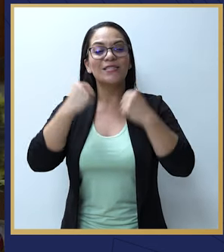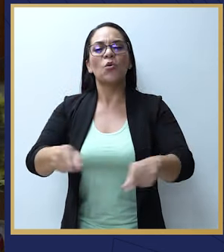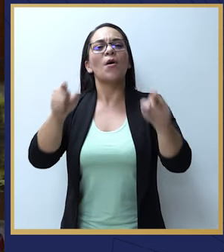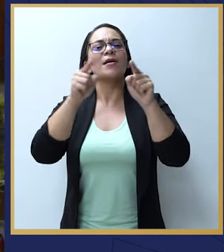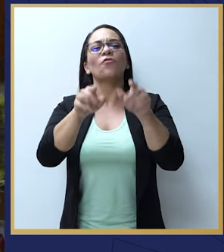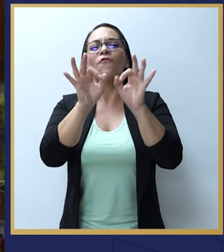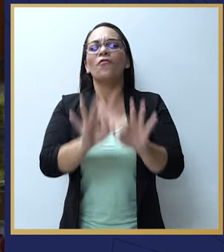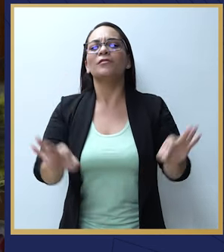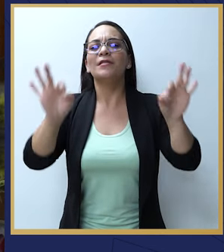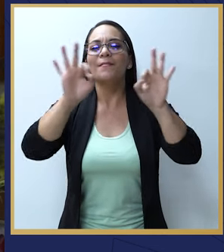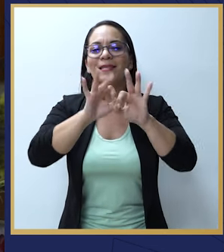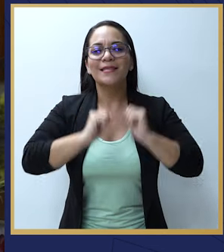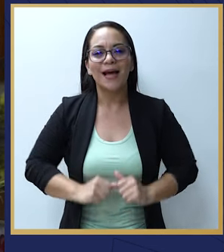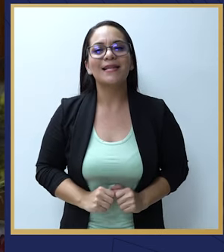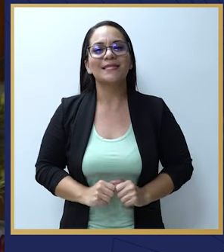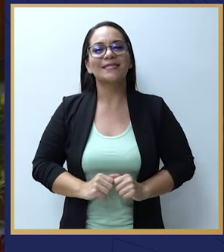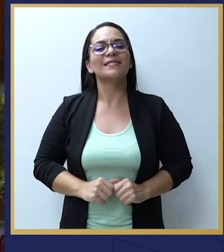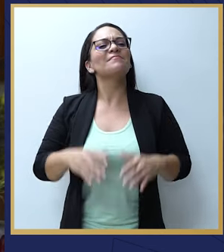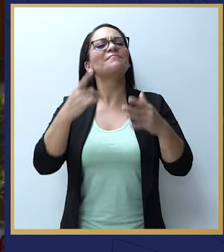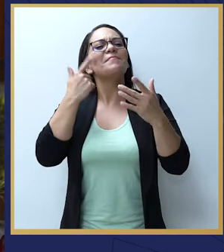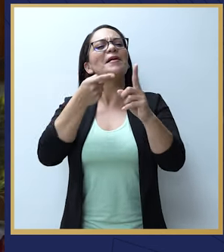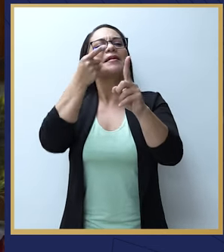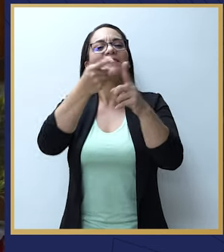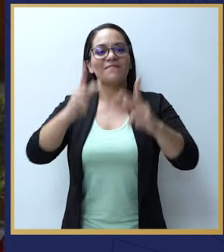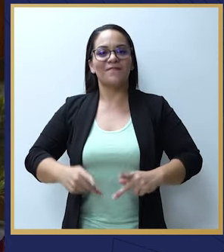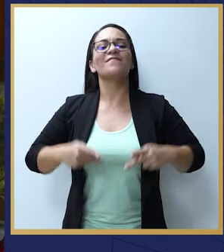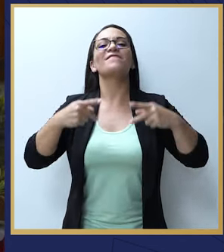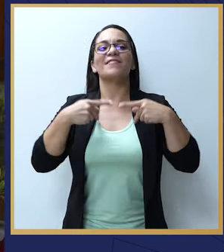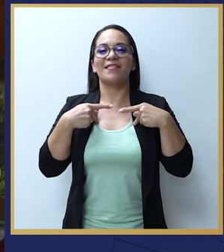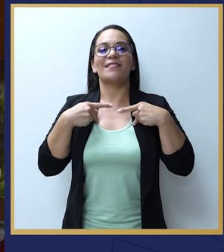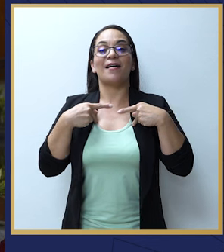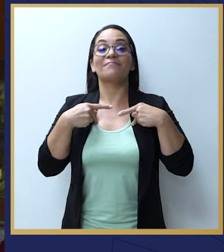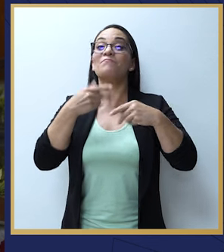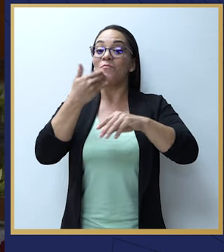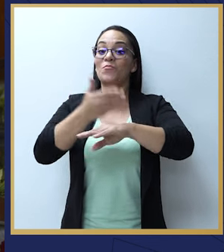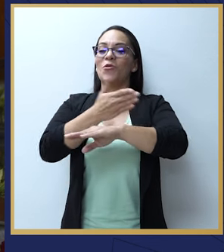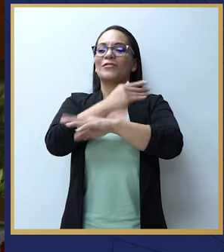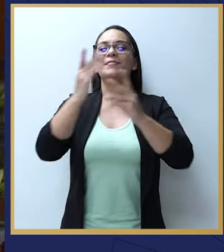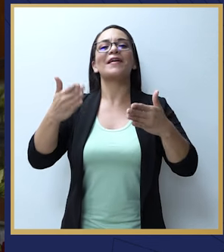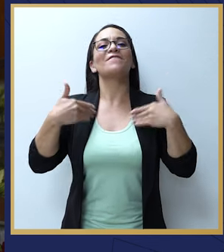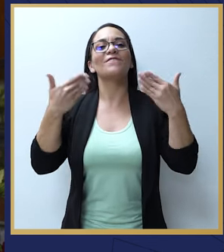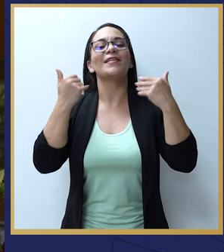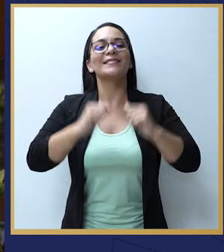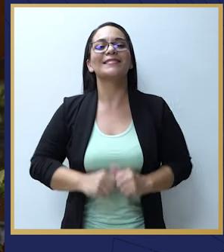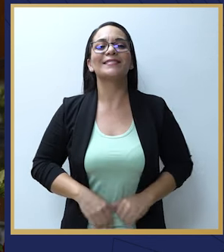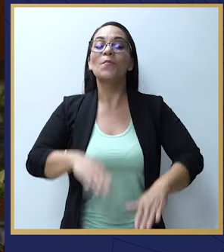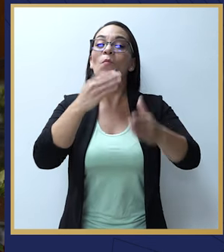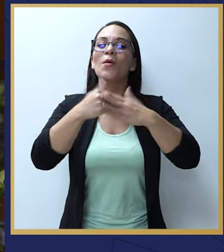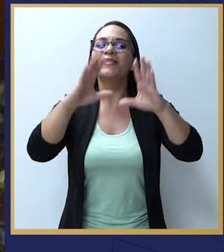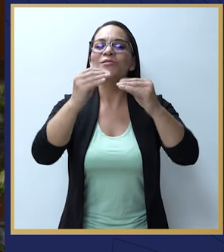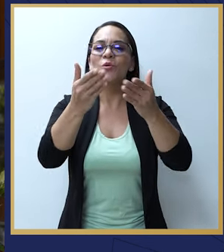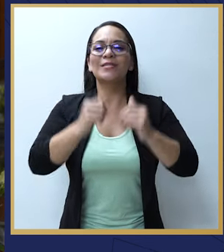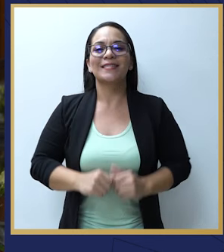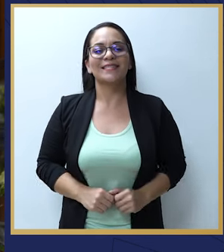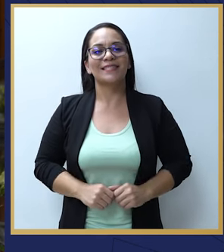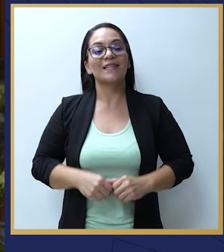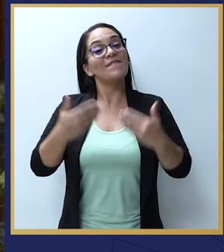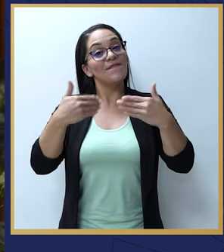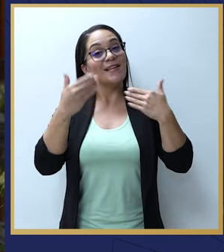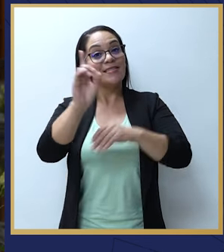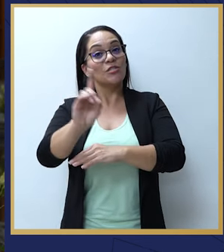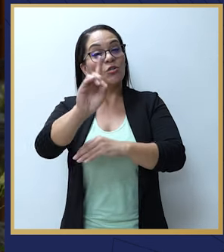son fundamentales para una vida próspera y feliz. Buenas noches,